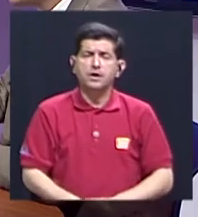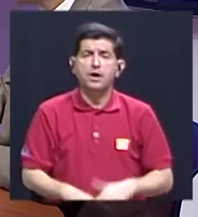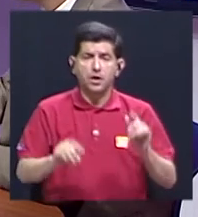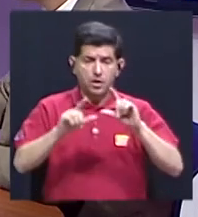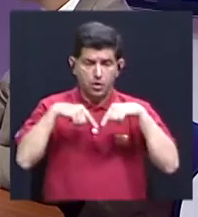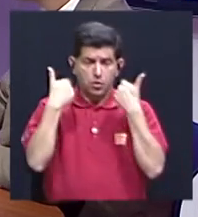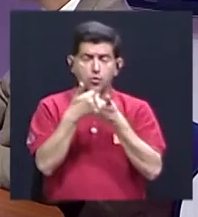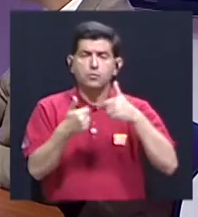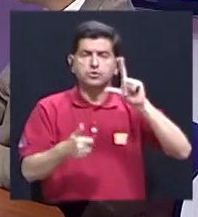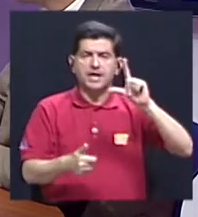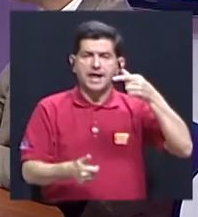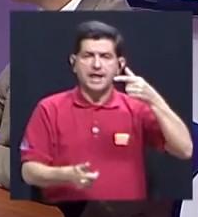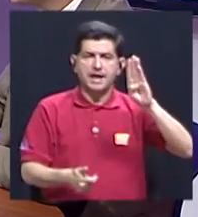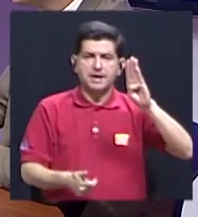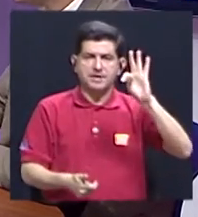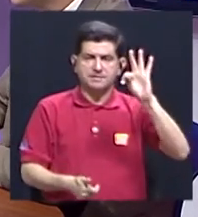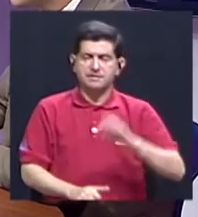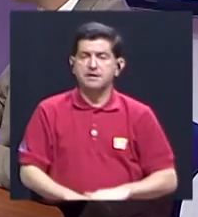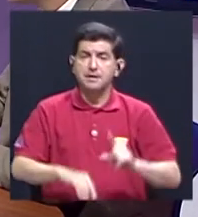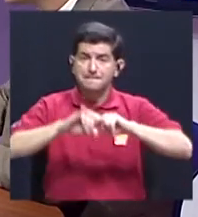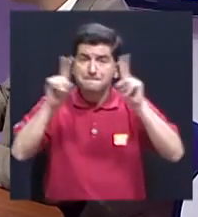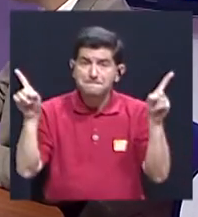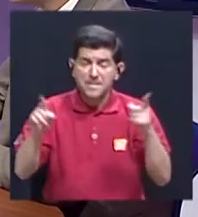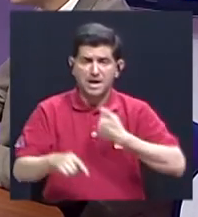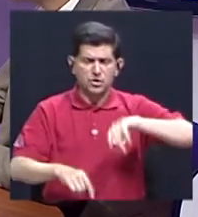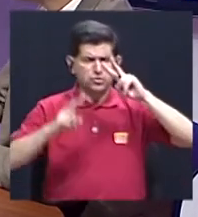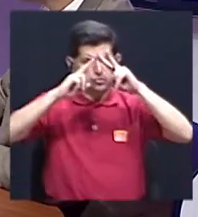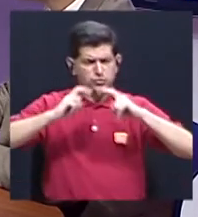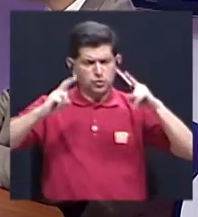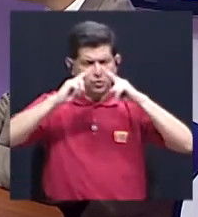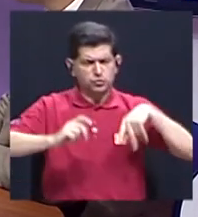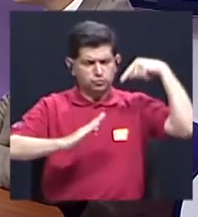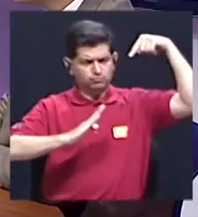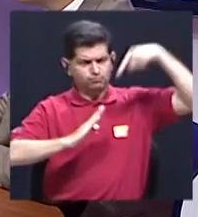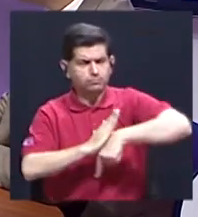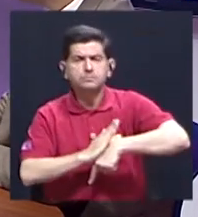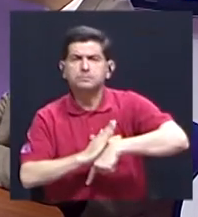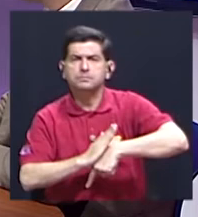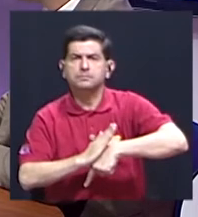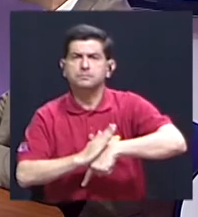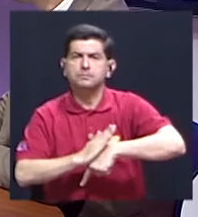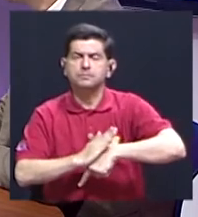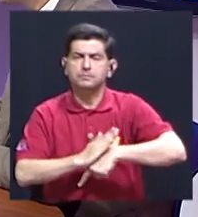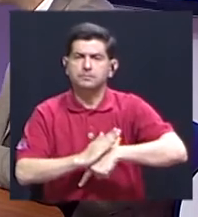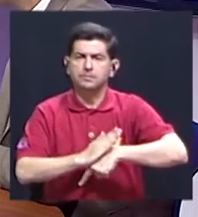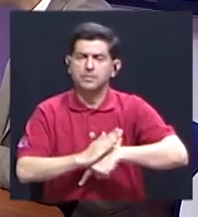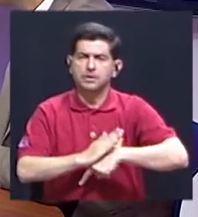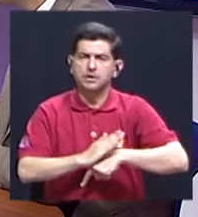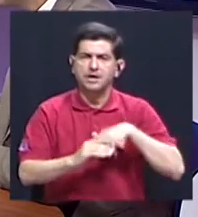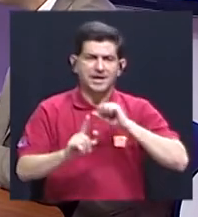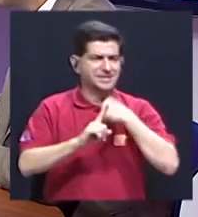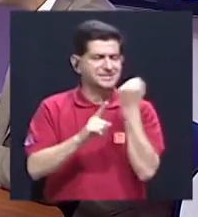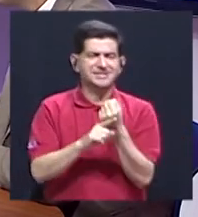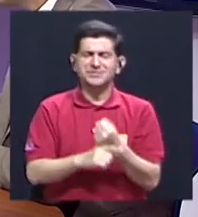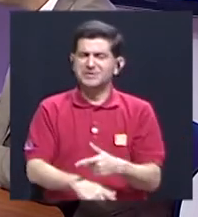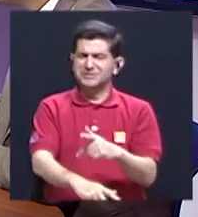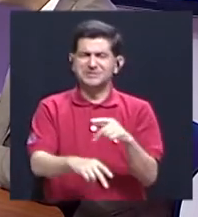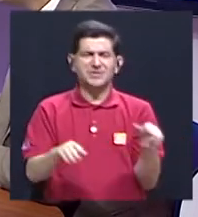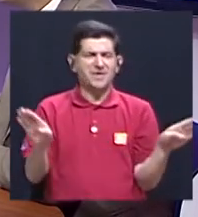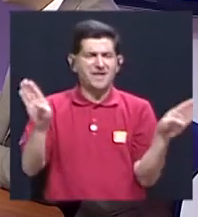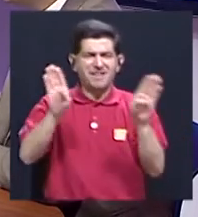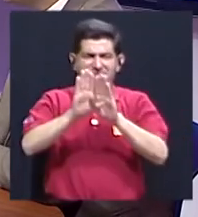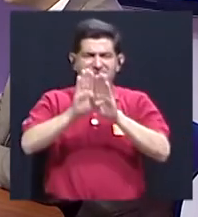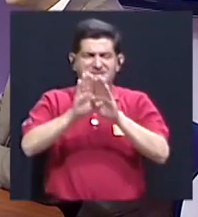LGBT que me llamó mucho la atención. Pero si todavía hacemos una revisión más exhaustiva, ha sido una camisa de fuerza para usted como